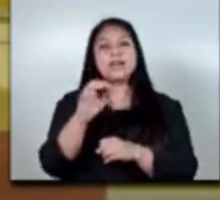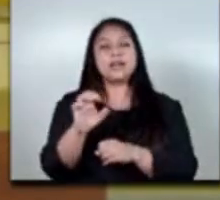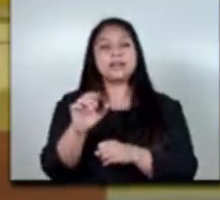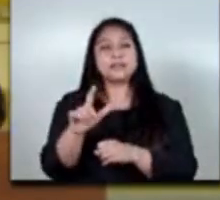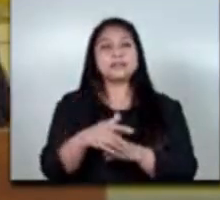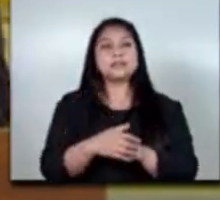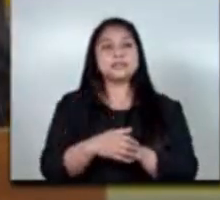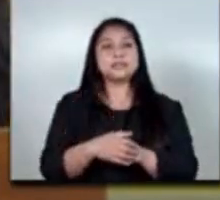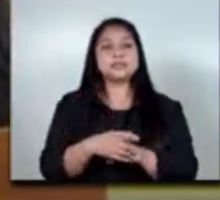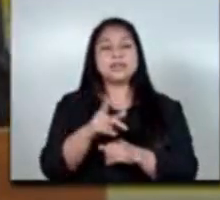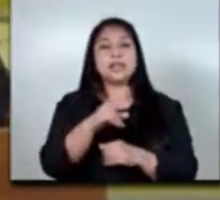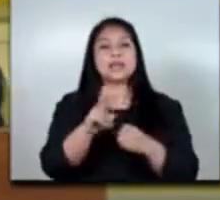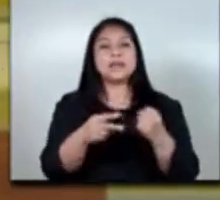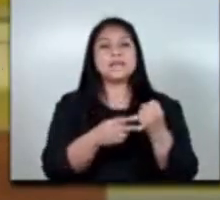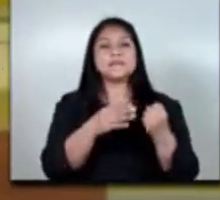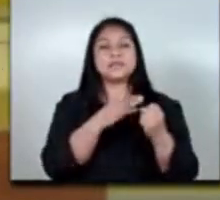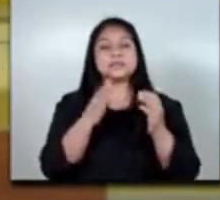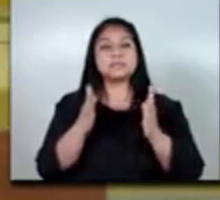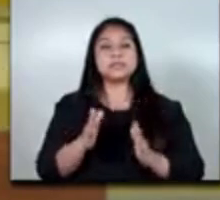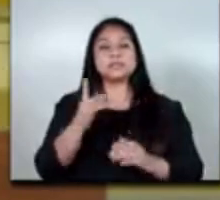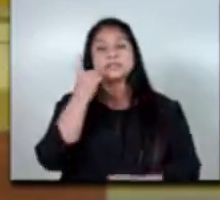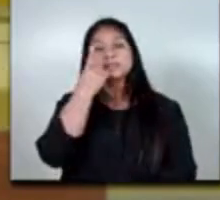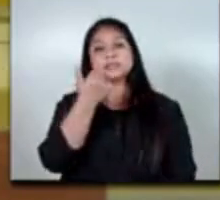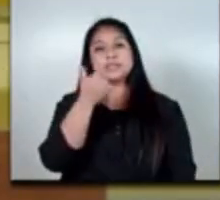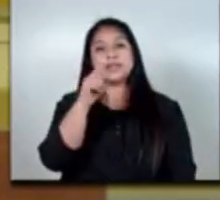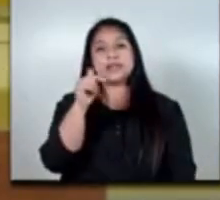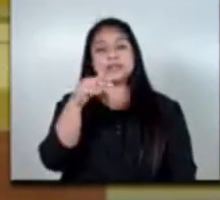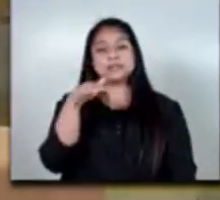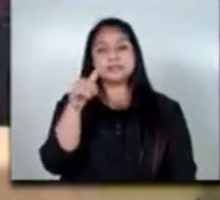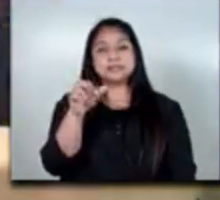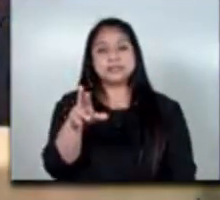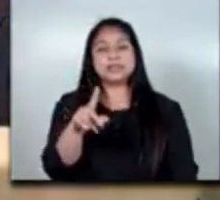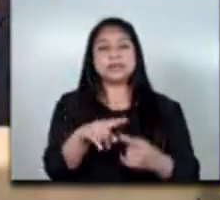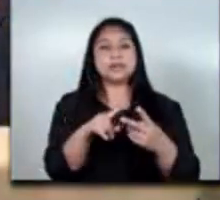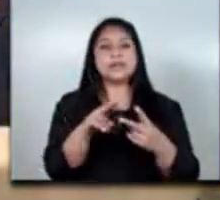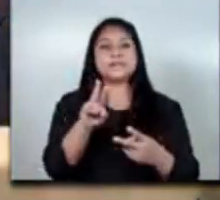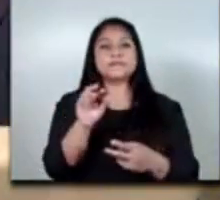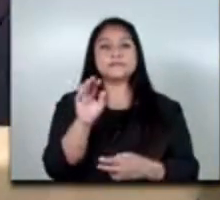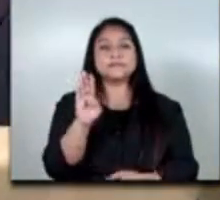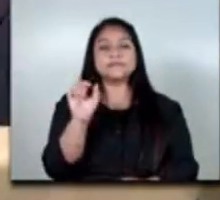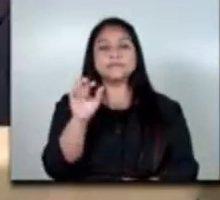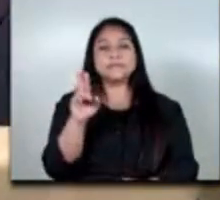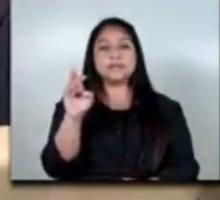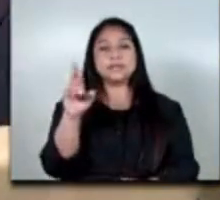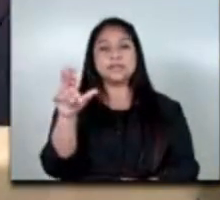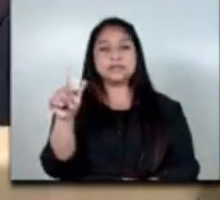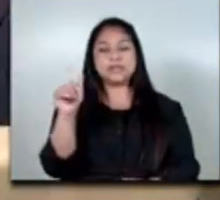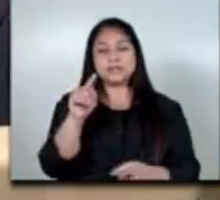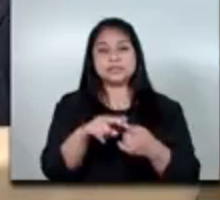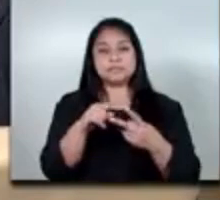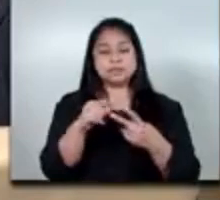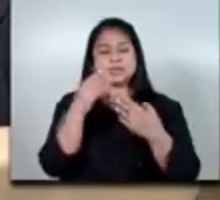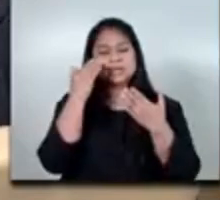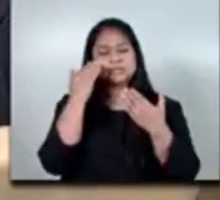a las viceministras Salazar al viceministro Varela muchísimas gracias gracias por el esfuerzo la